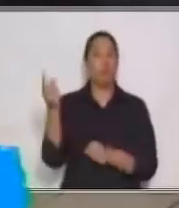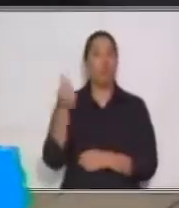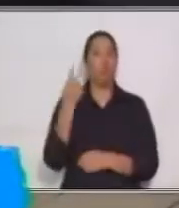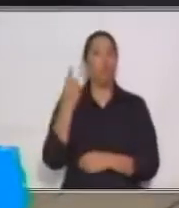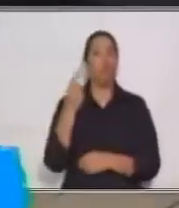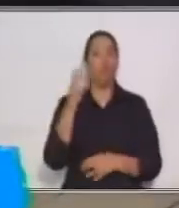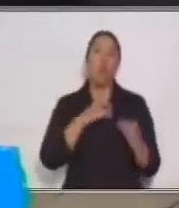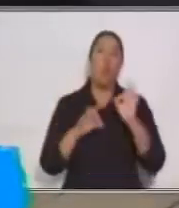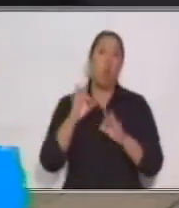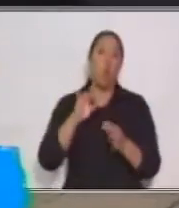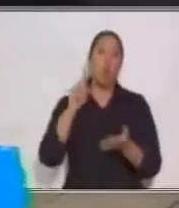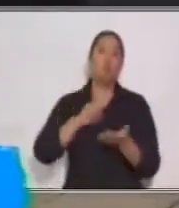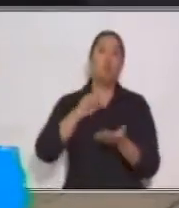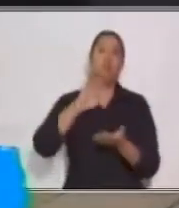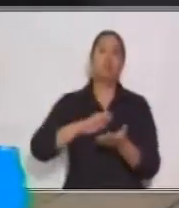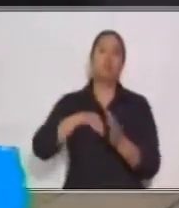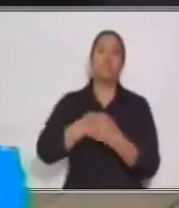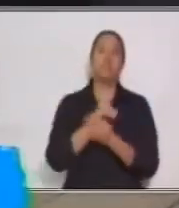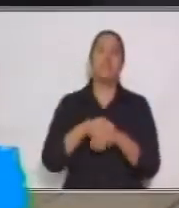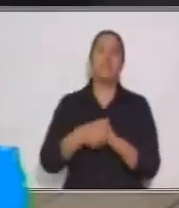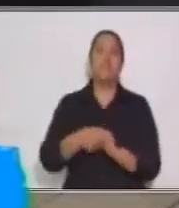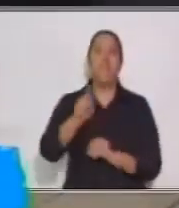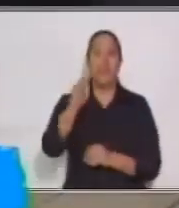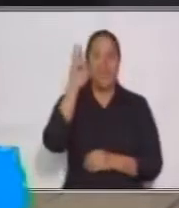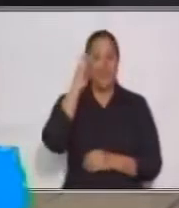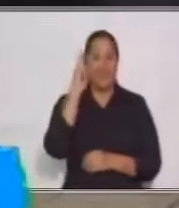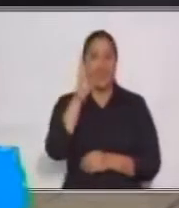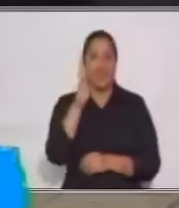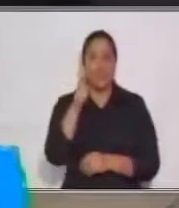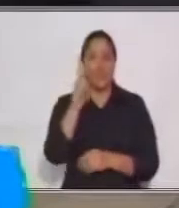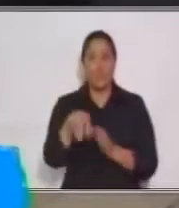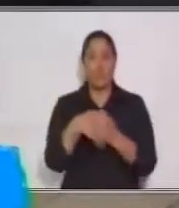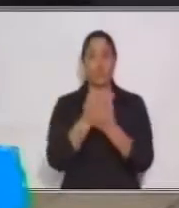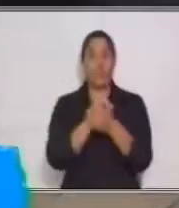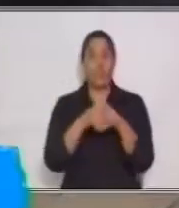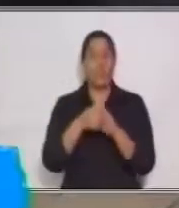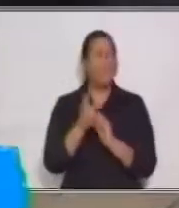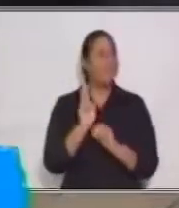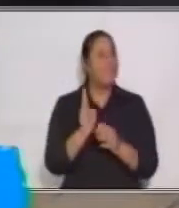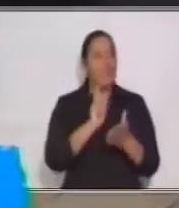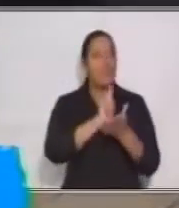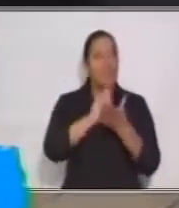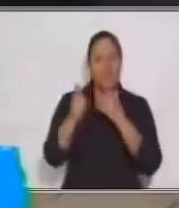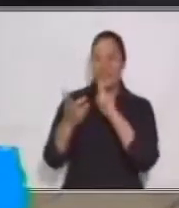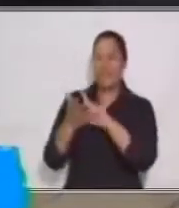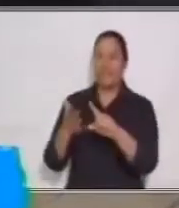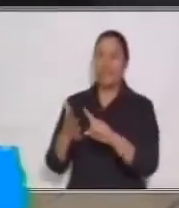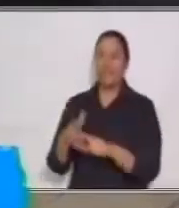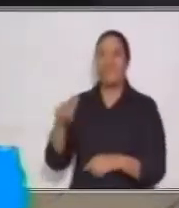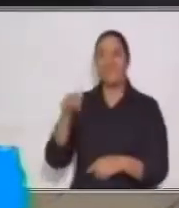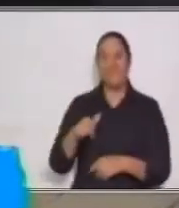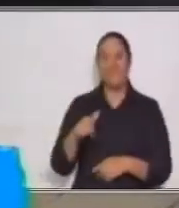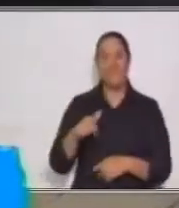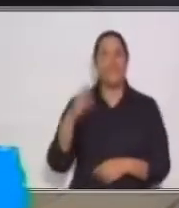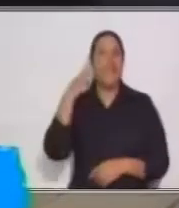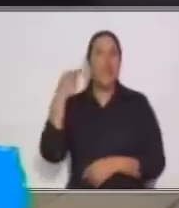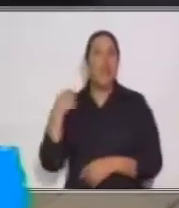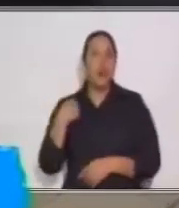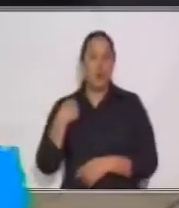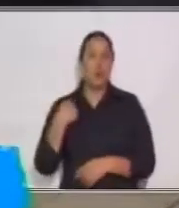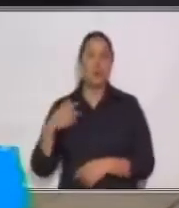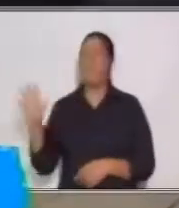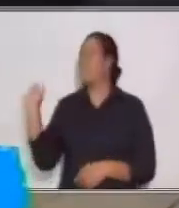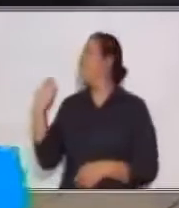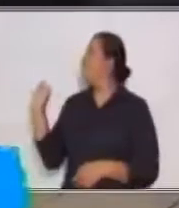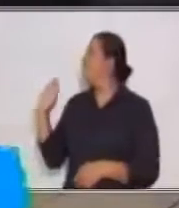O que utilices gel. Recuerda que tus manos deben estar siempre limpias. También saludamos a Ruth, que está con nosotros en